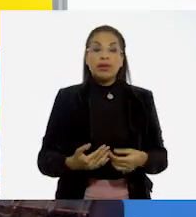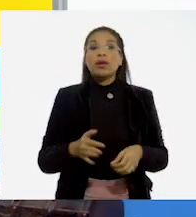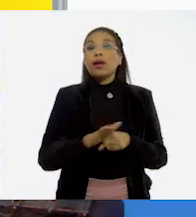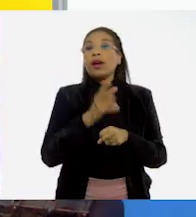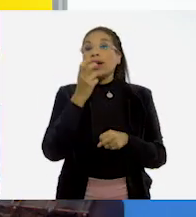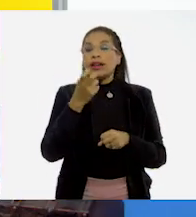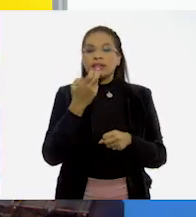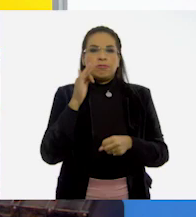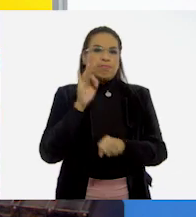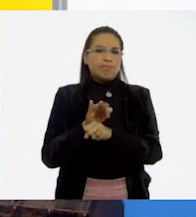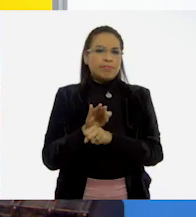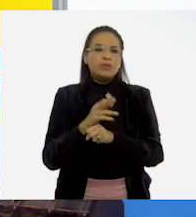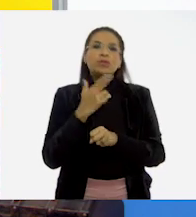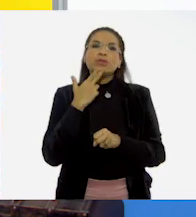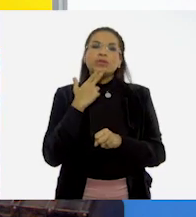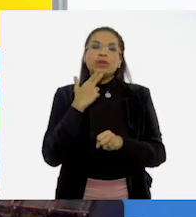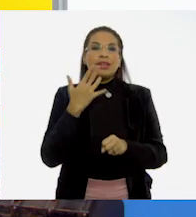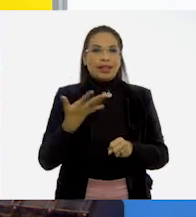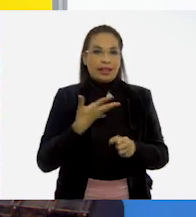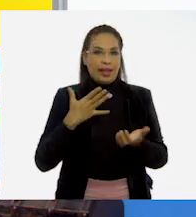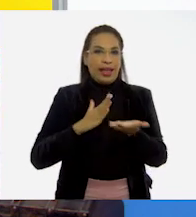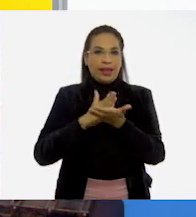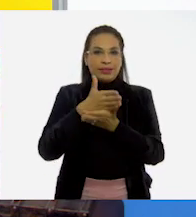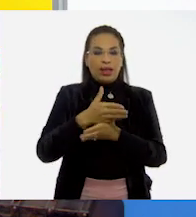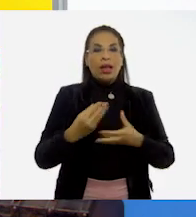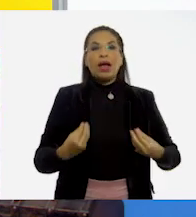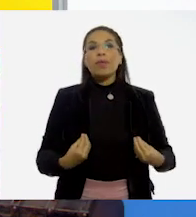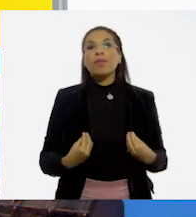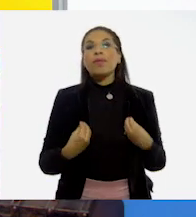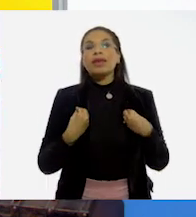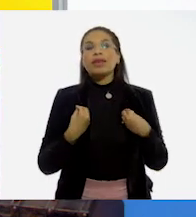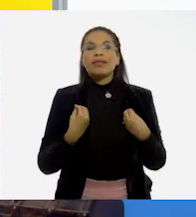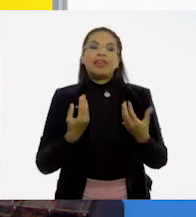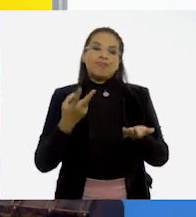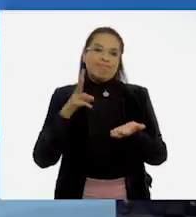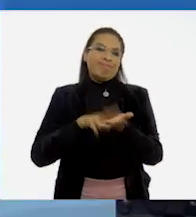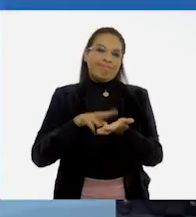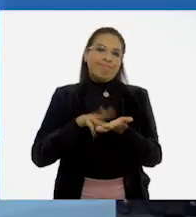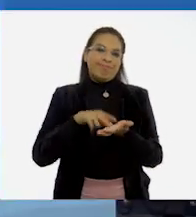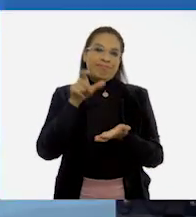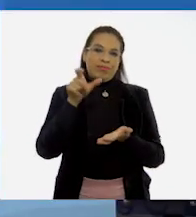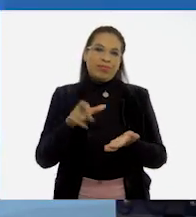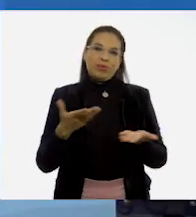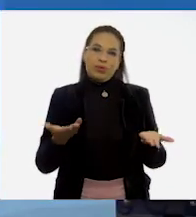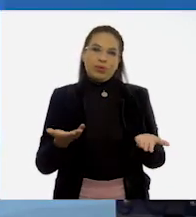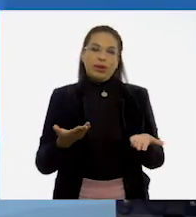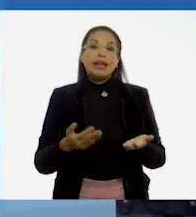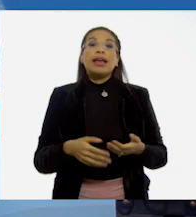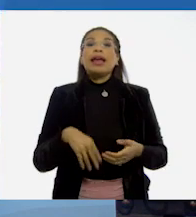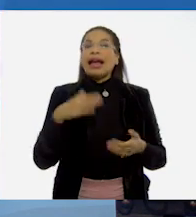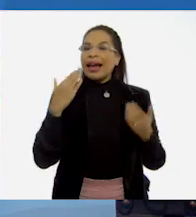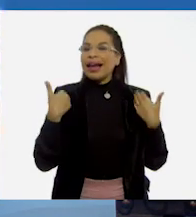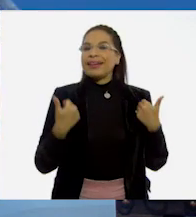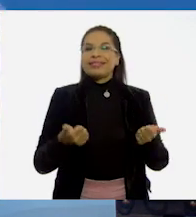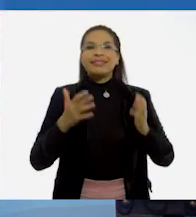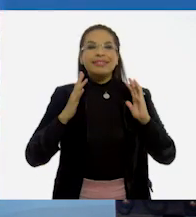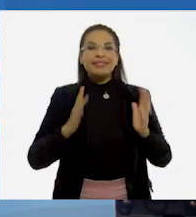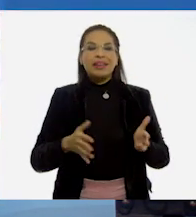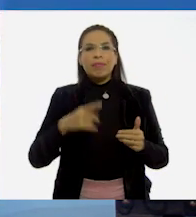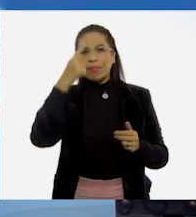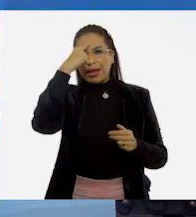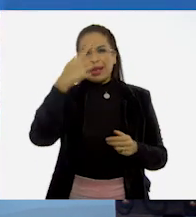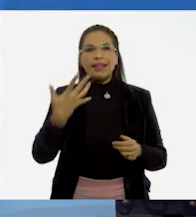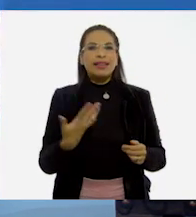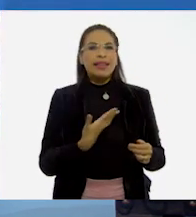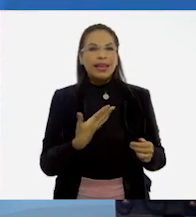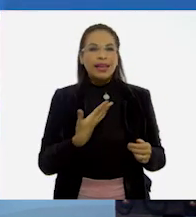modo, se garantiza que tengamos acceso a una vida digna. Ah, ya entendí. Es para que